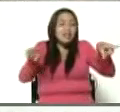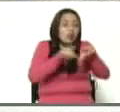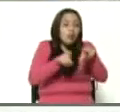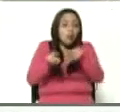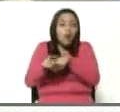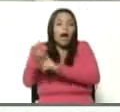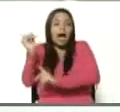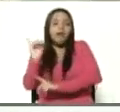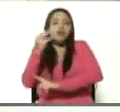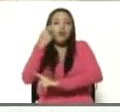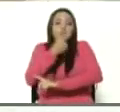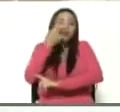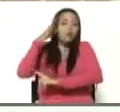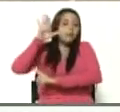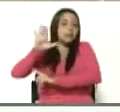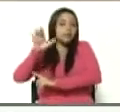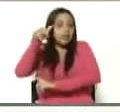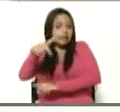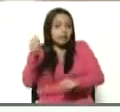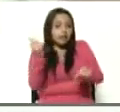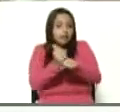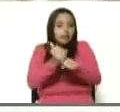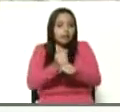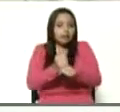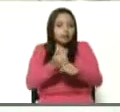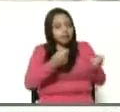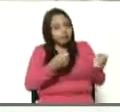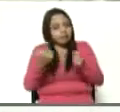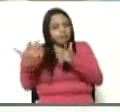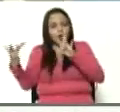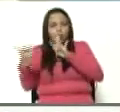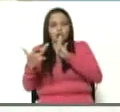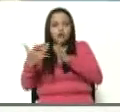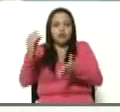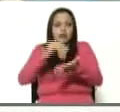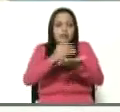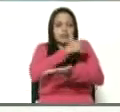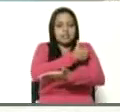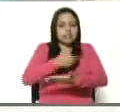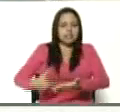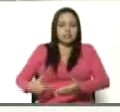estamos comprometidos en esa tarea. Adelante, mi comandante y jefe presidente.